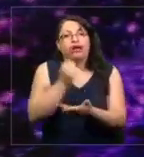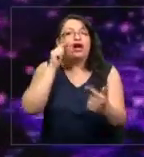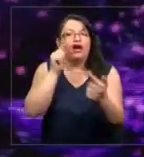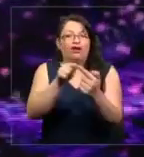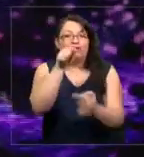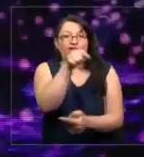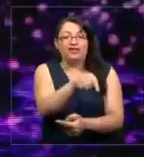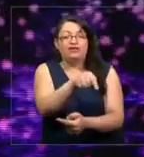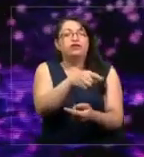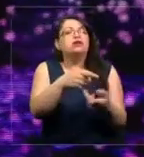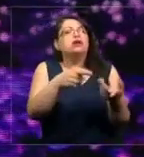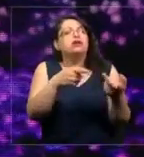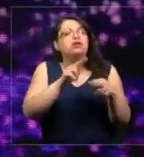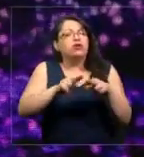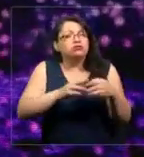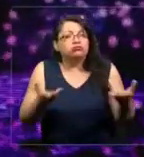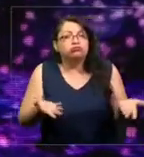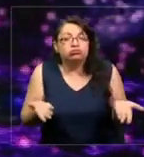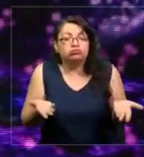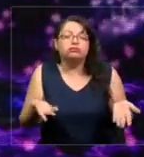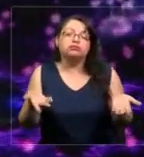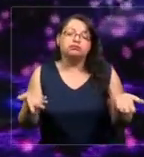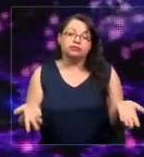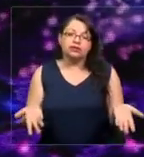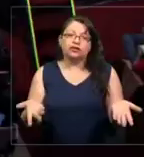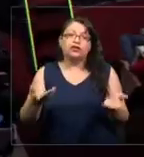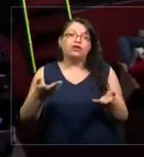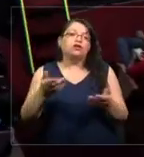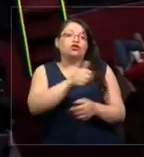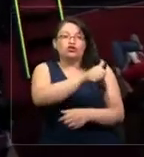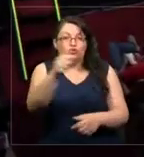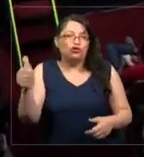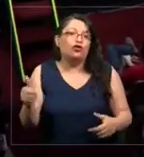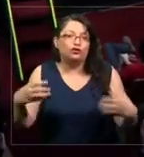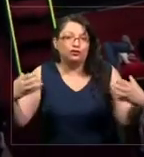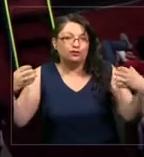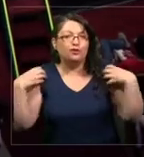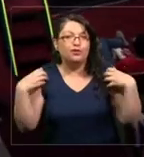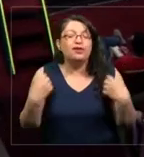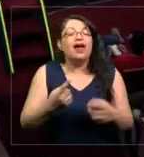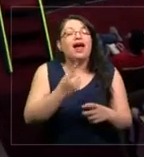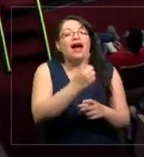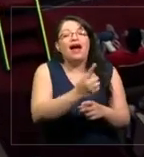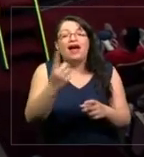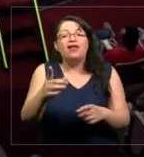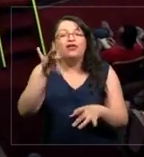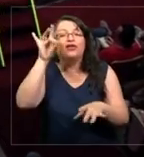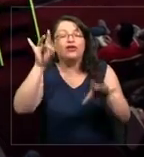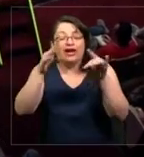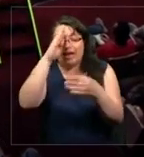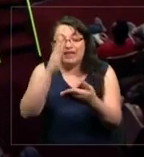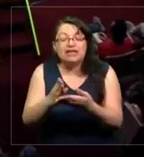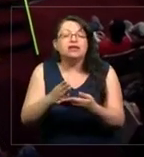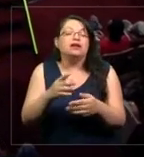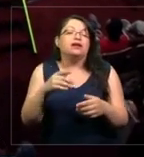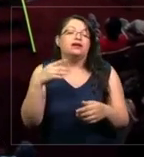¿Y cómo lo vamos a hacer? Bueno, lo vamos a tener que hacer entre todos. Cara, decisión, cuenta.